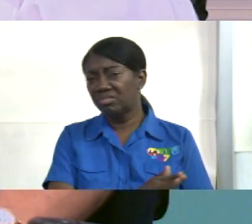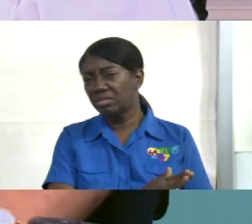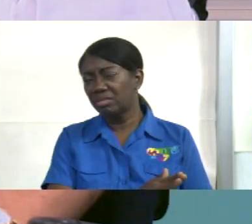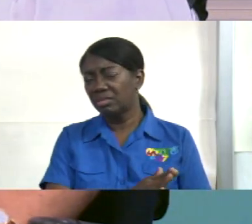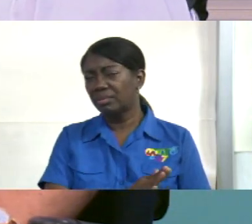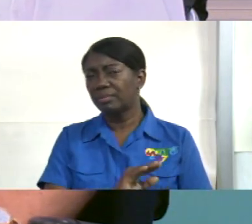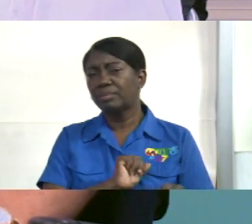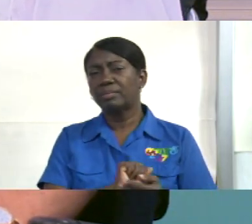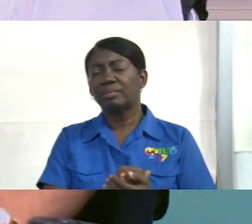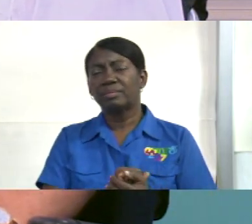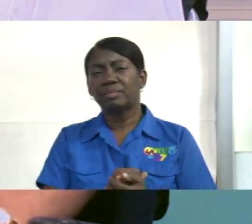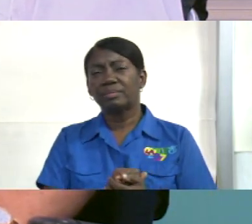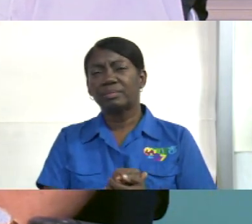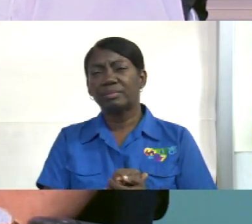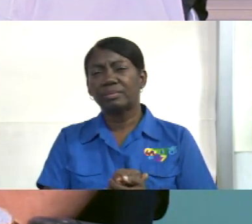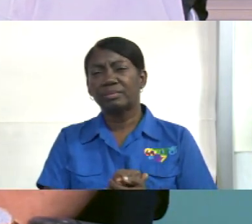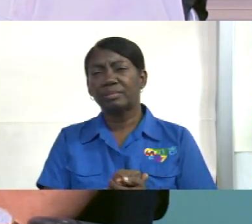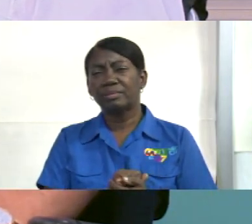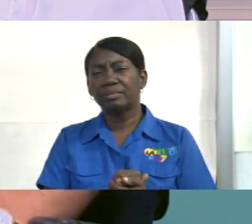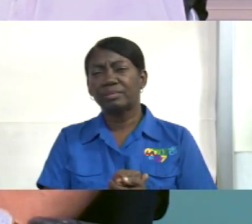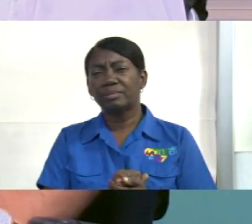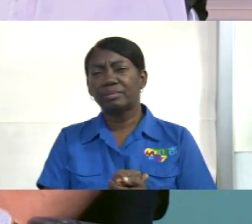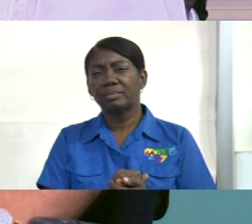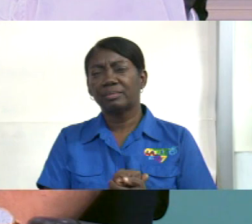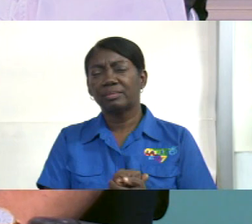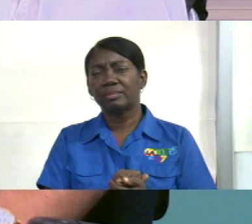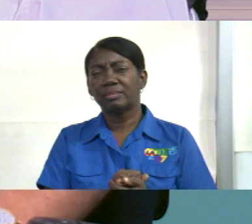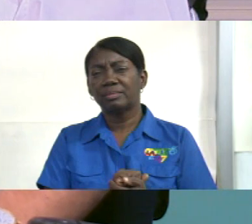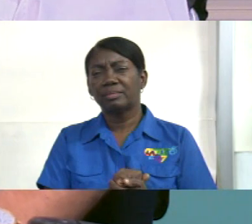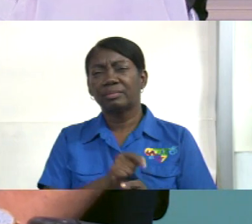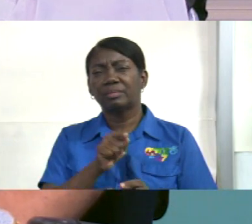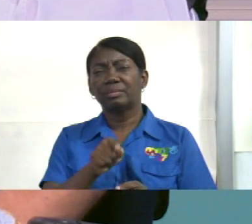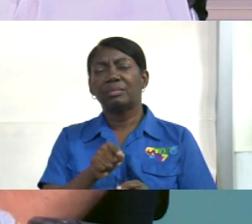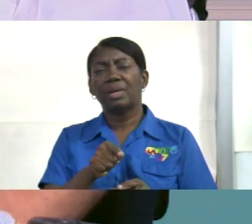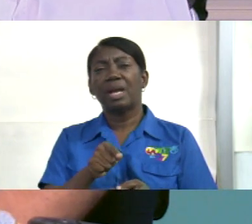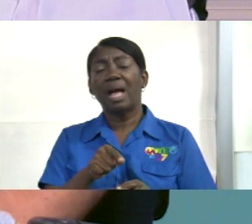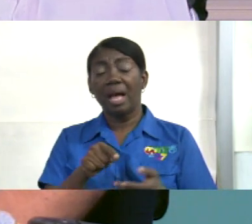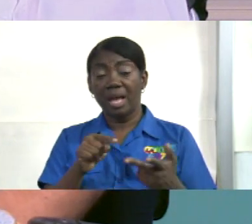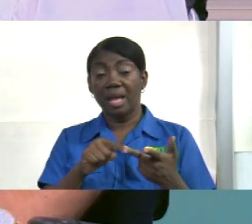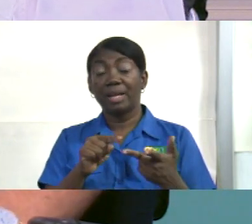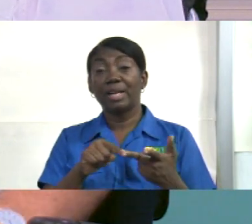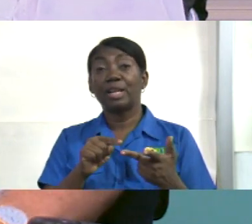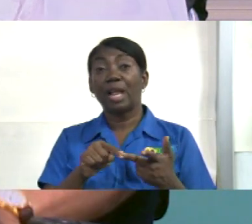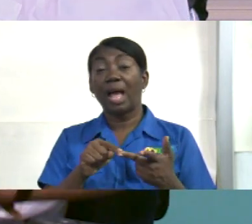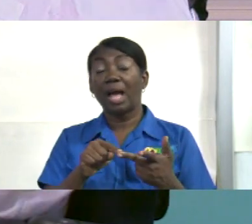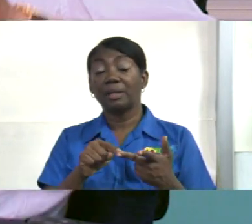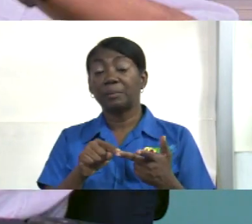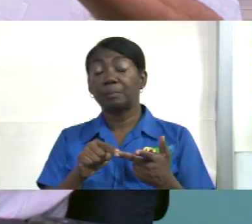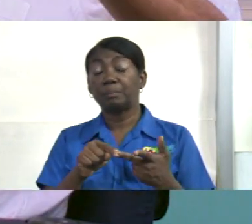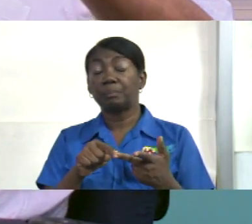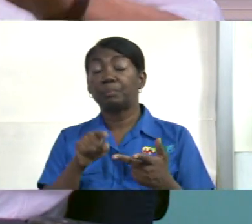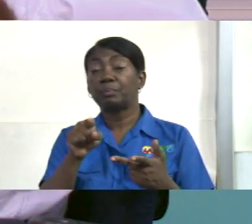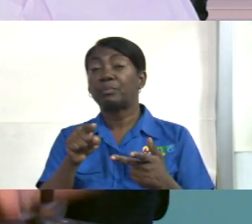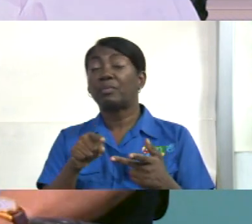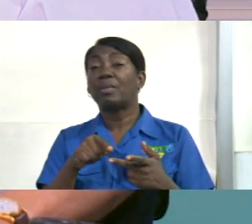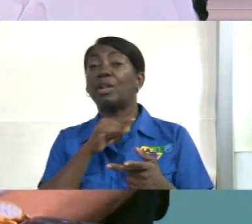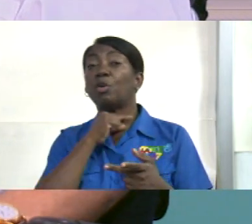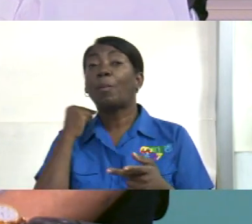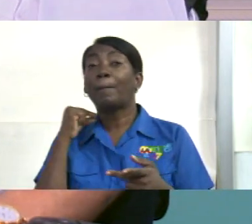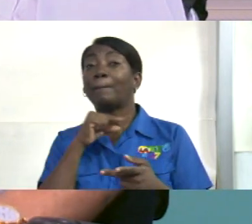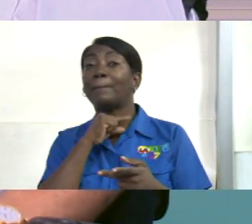el agujero a hacer tramo